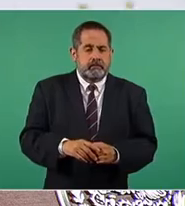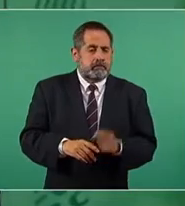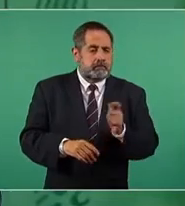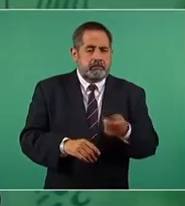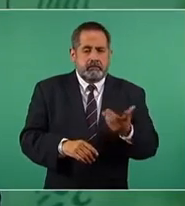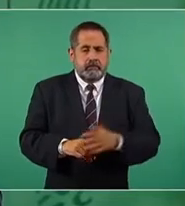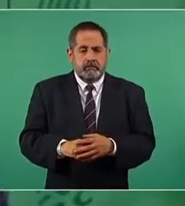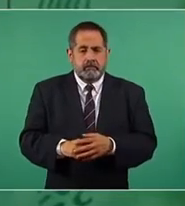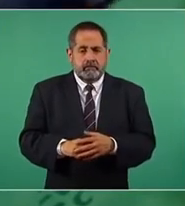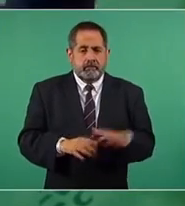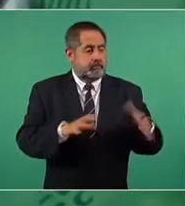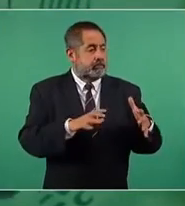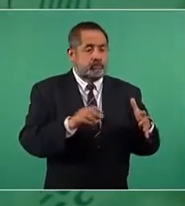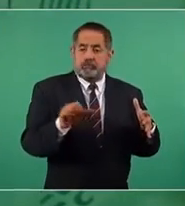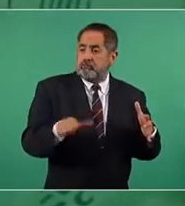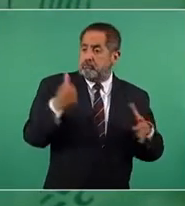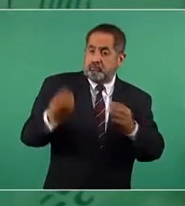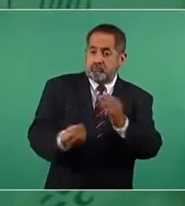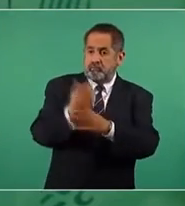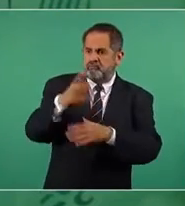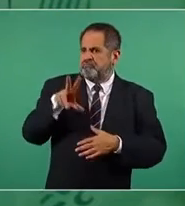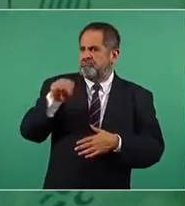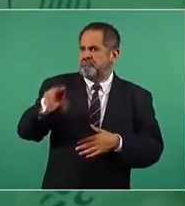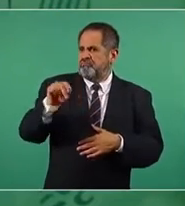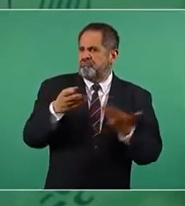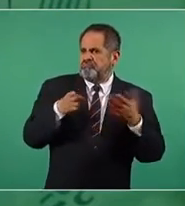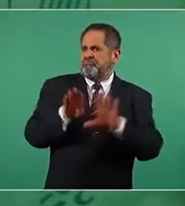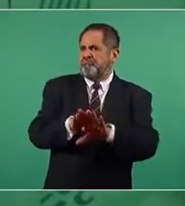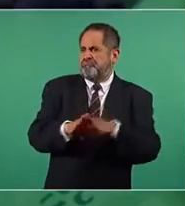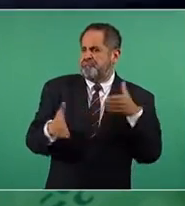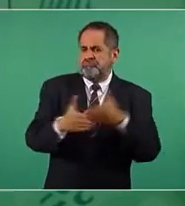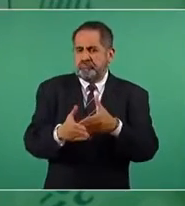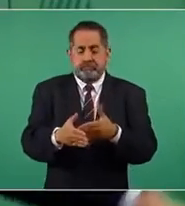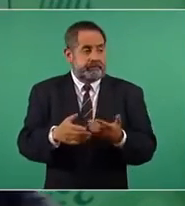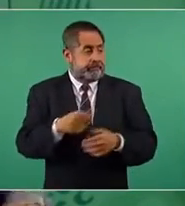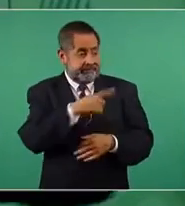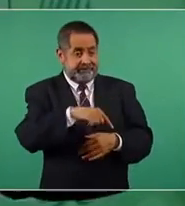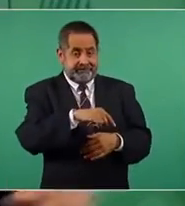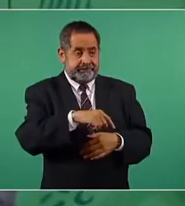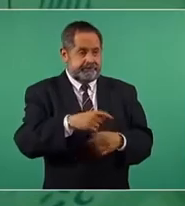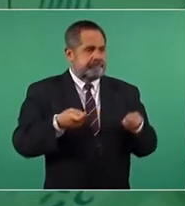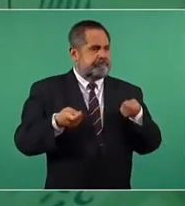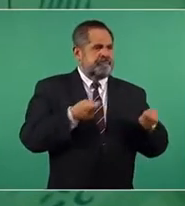que haya competencia, controlan los territorios.